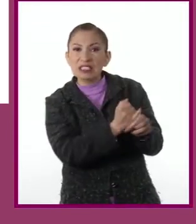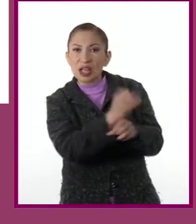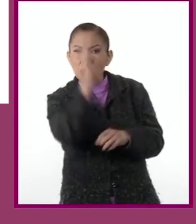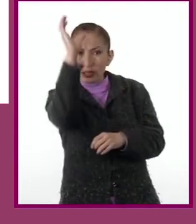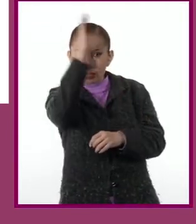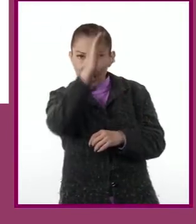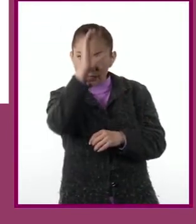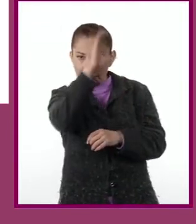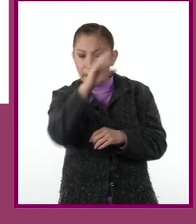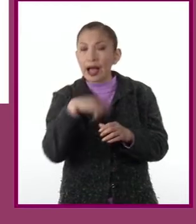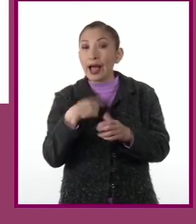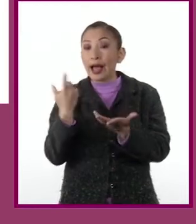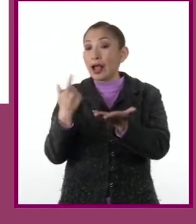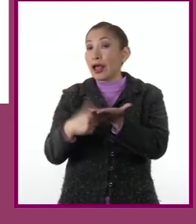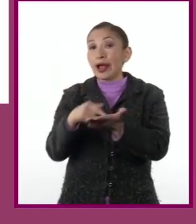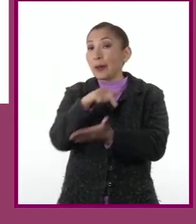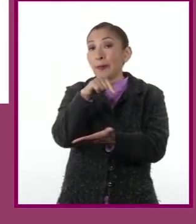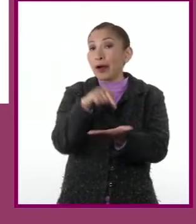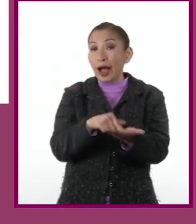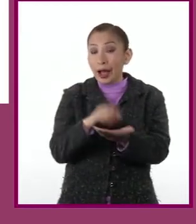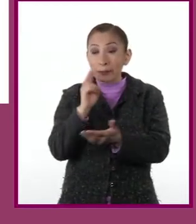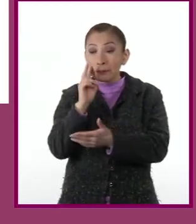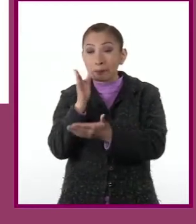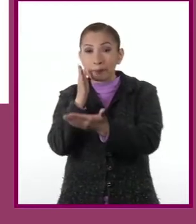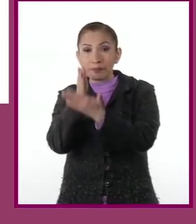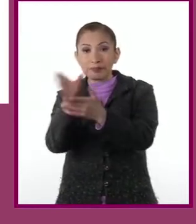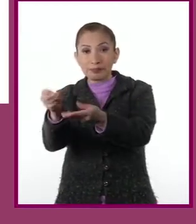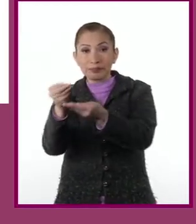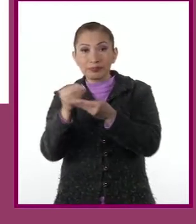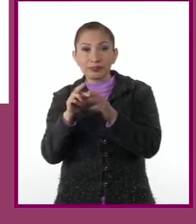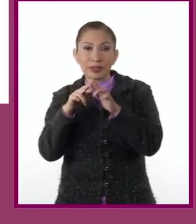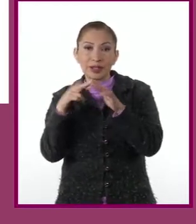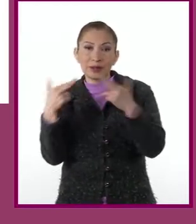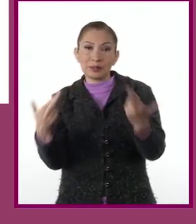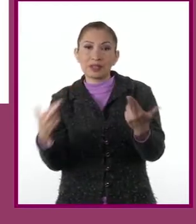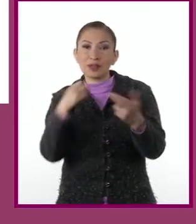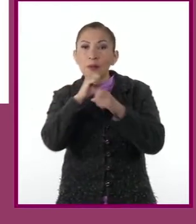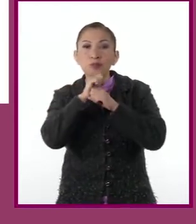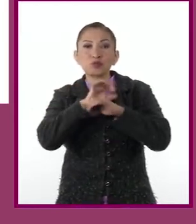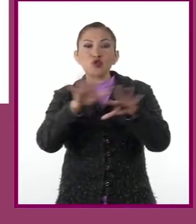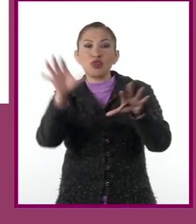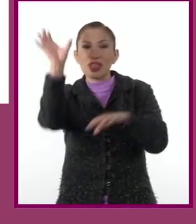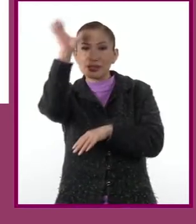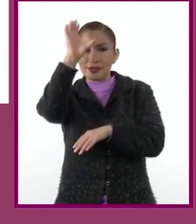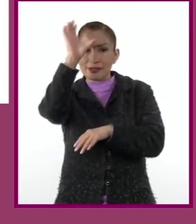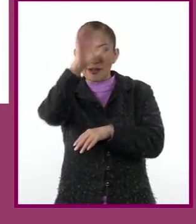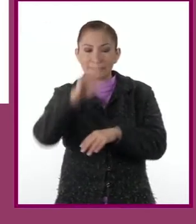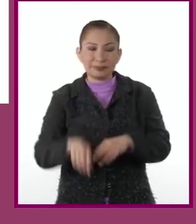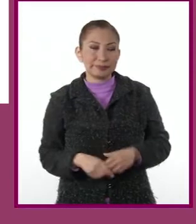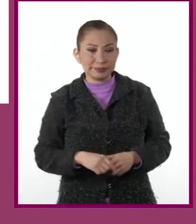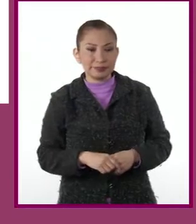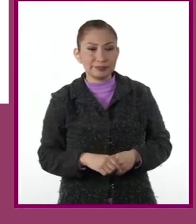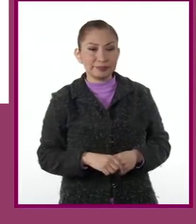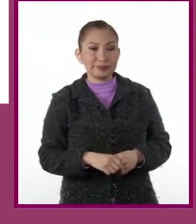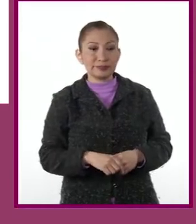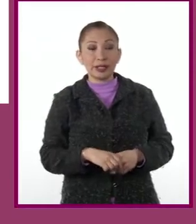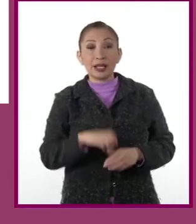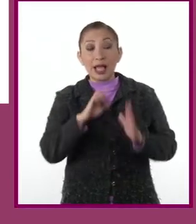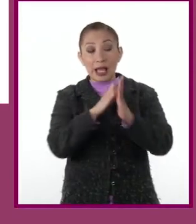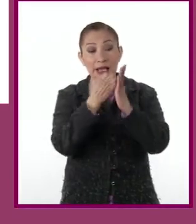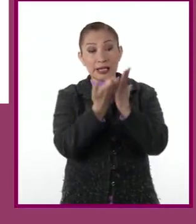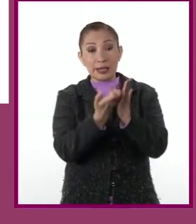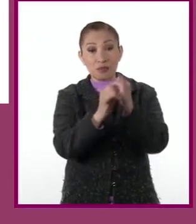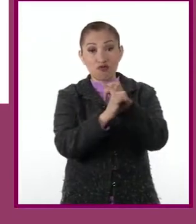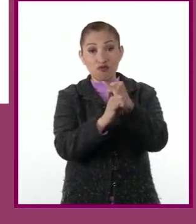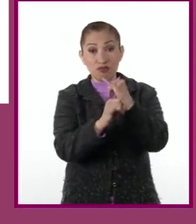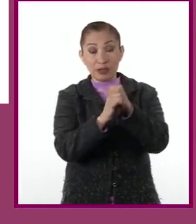científica, el sitio al que tendremos que dirigirnos es a una revista de divulgación científica, un e-book del